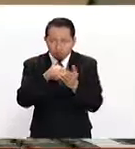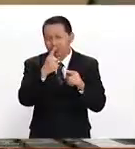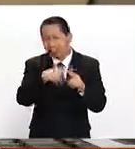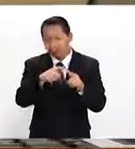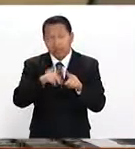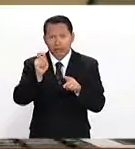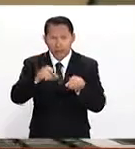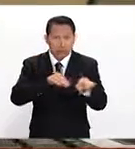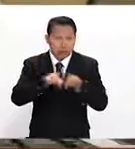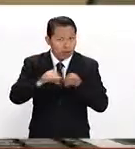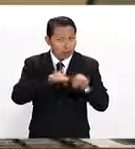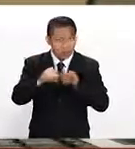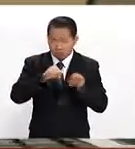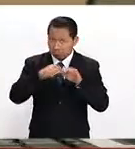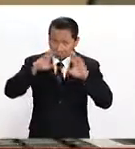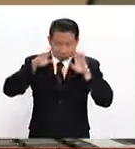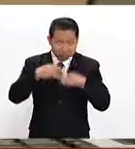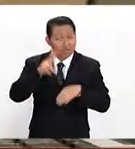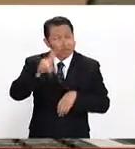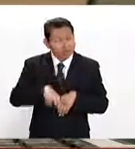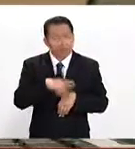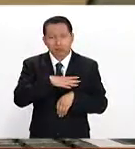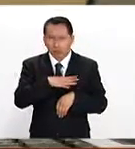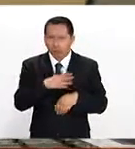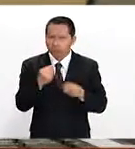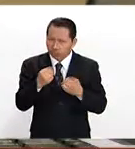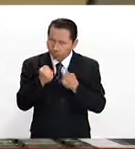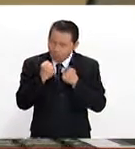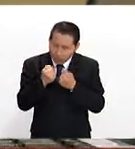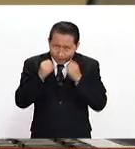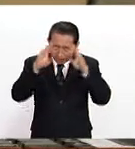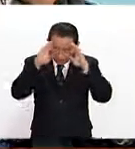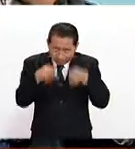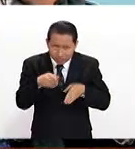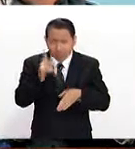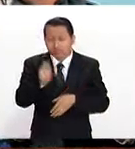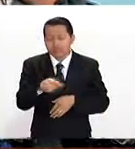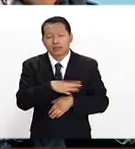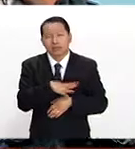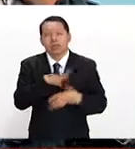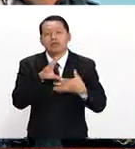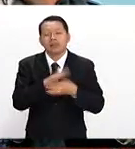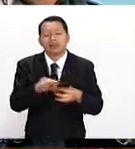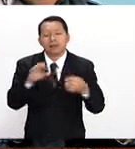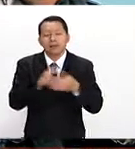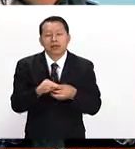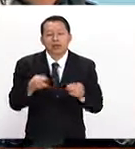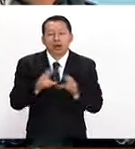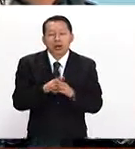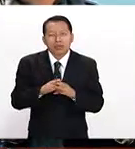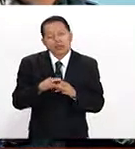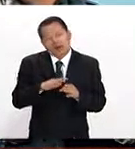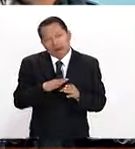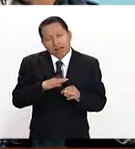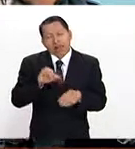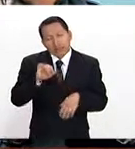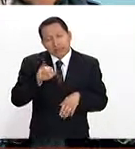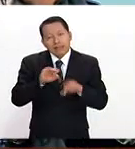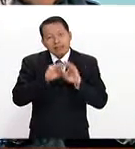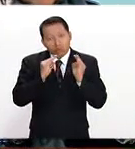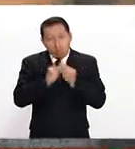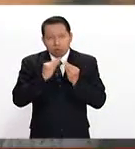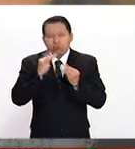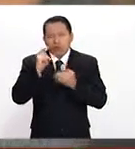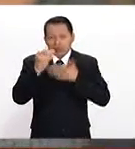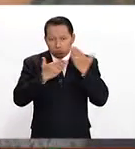específico, con muchísima dedicación. Habla de unas técnicas de estudio, si requerimos que